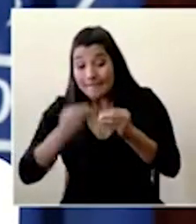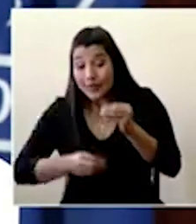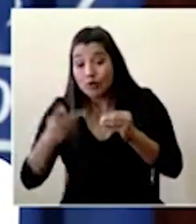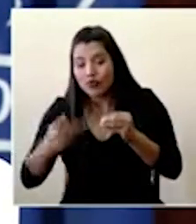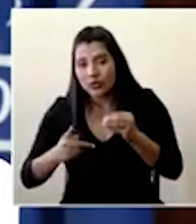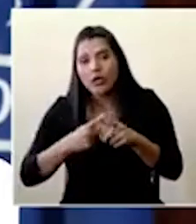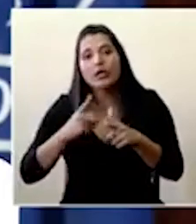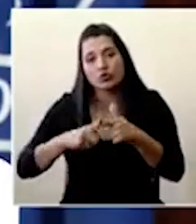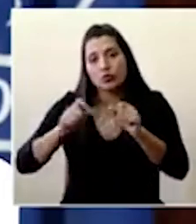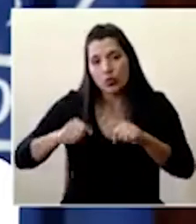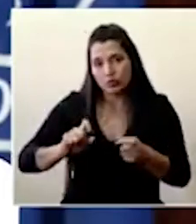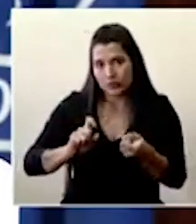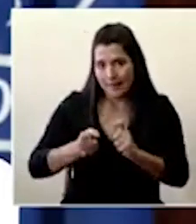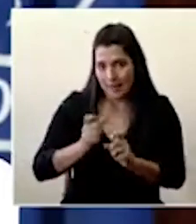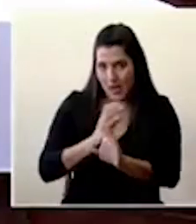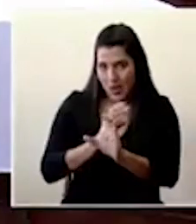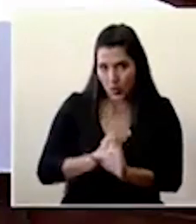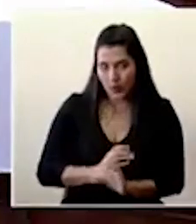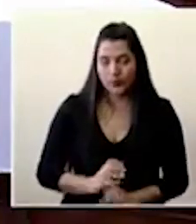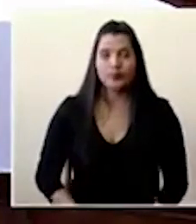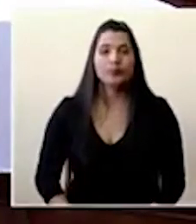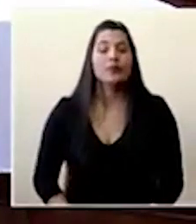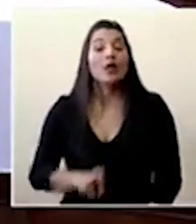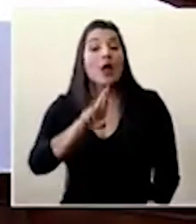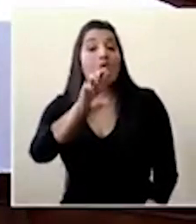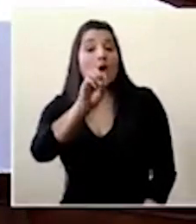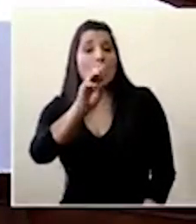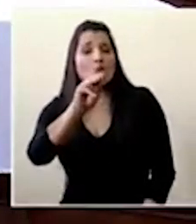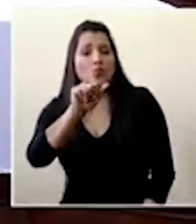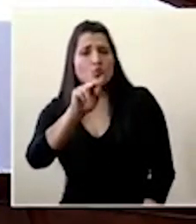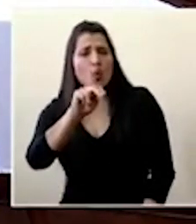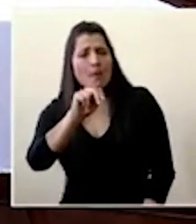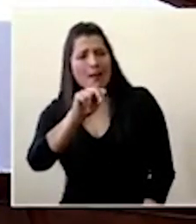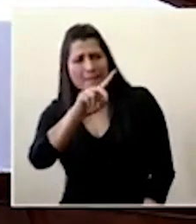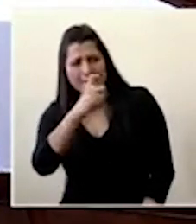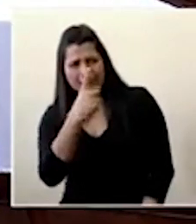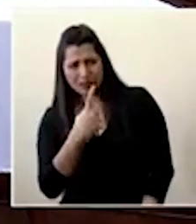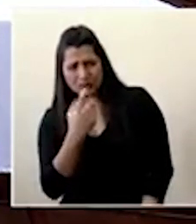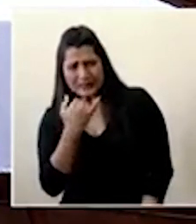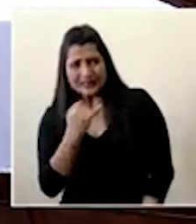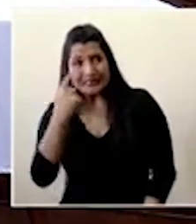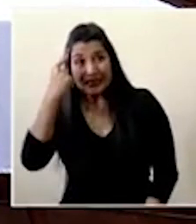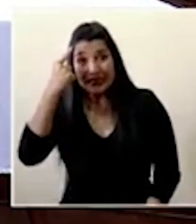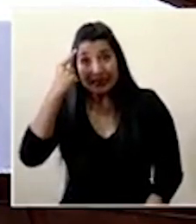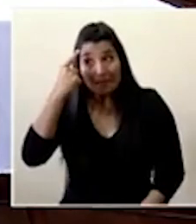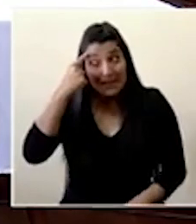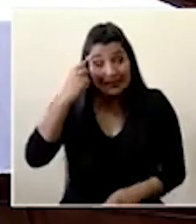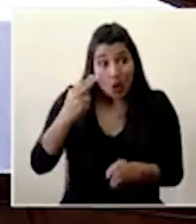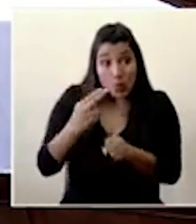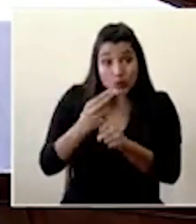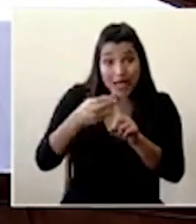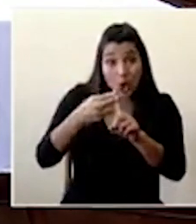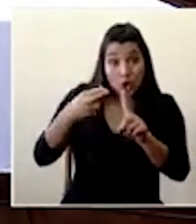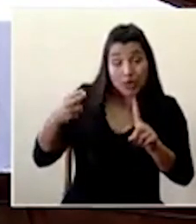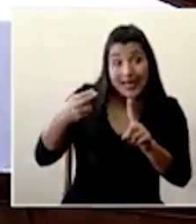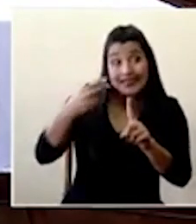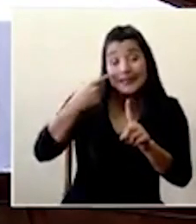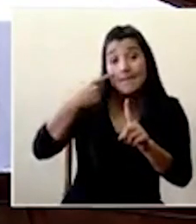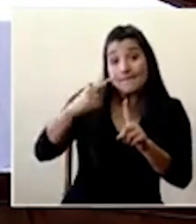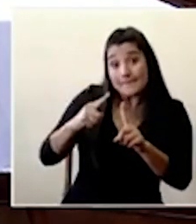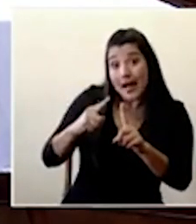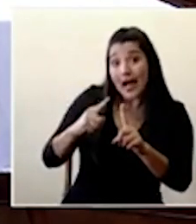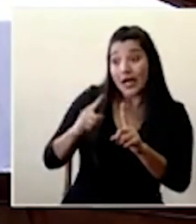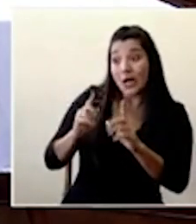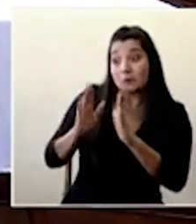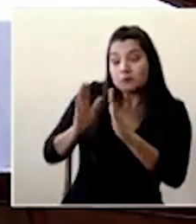poblacional Don Román nos preguntan si se están contemplando los hoteles para aislar a los pacientes y quién